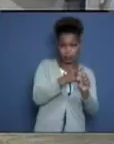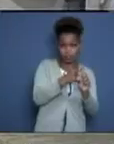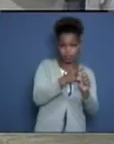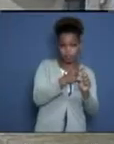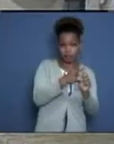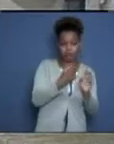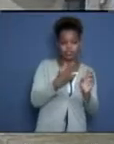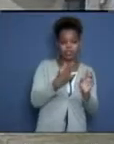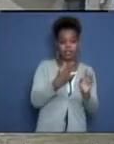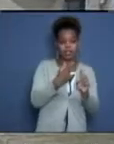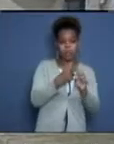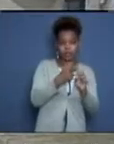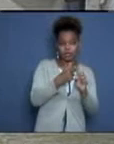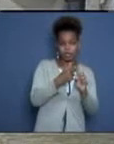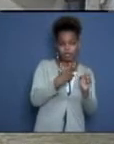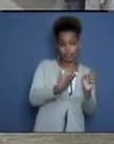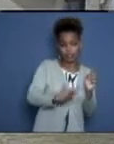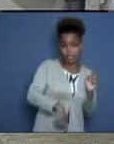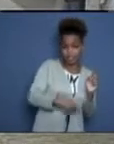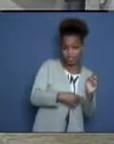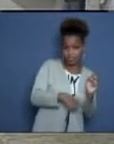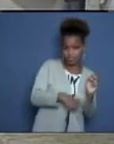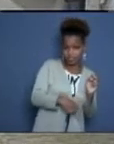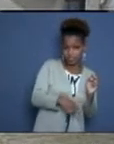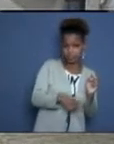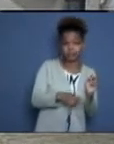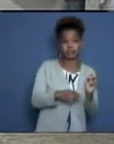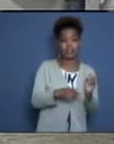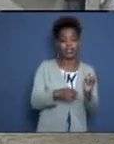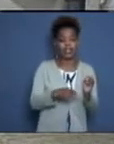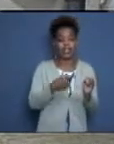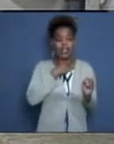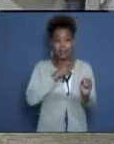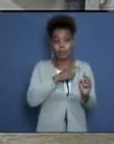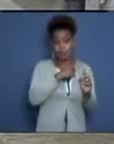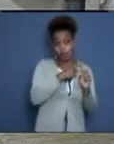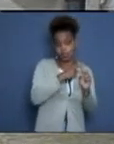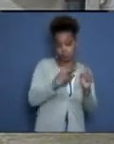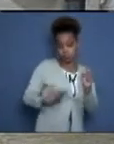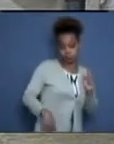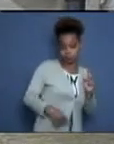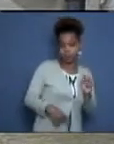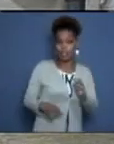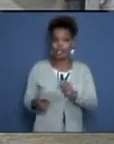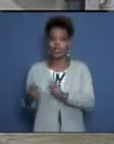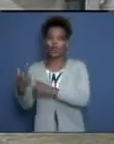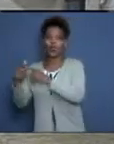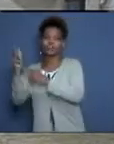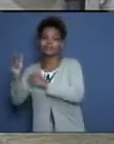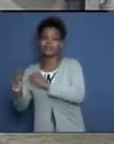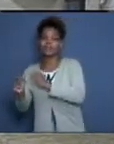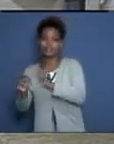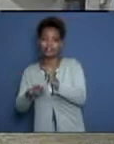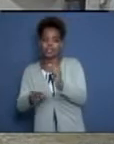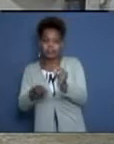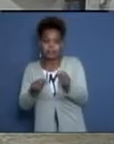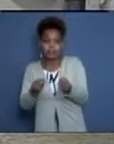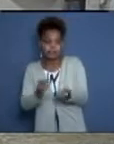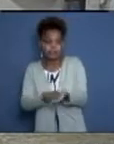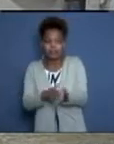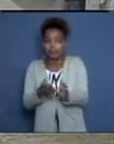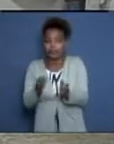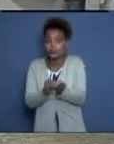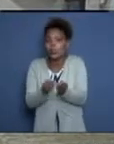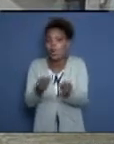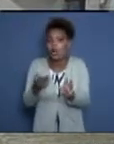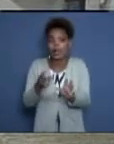ese material y se tocan las mucosas oculares o bucales, puede contagiar. Sí, pero bueno, eso no es el usual, ¿no? Pero puede pasar. Pero puede